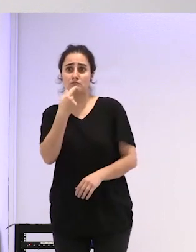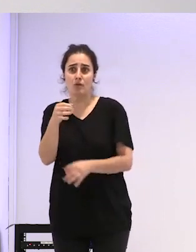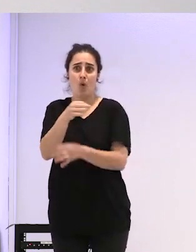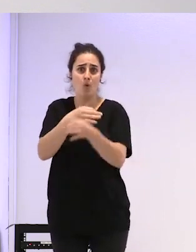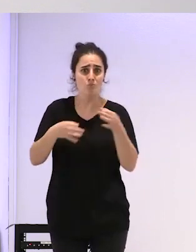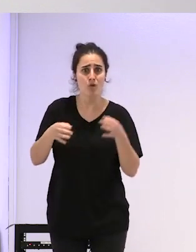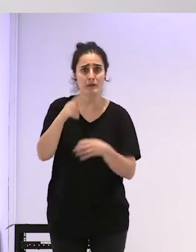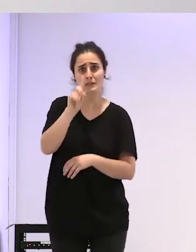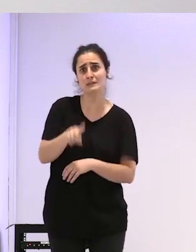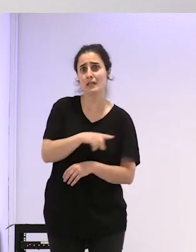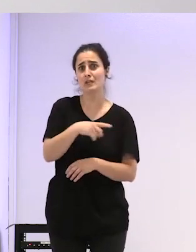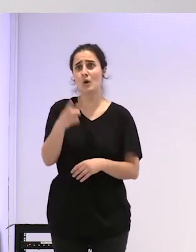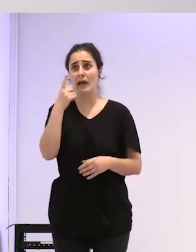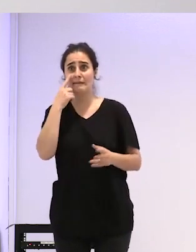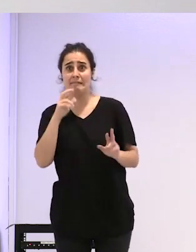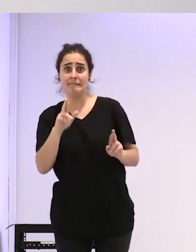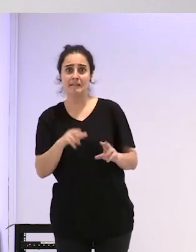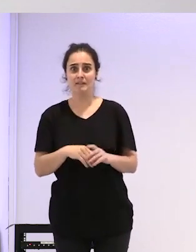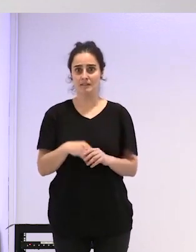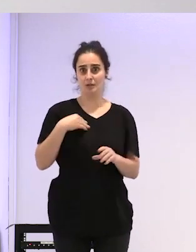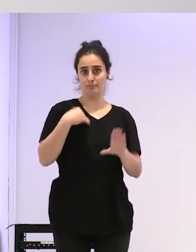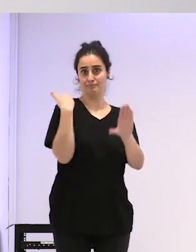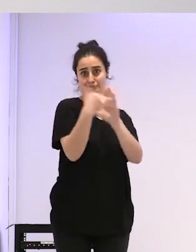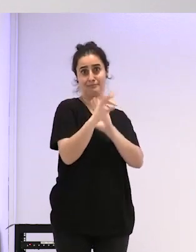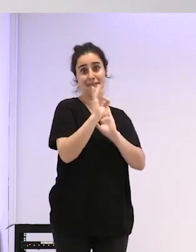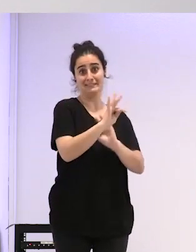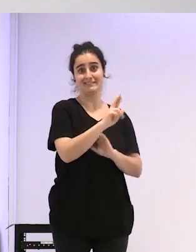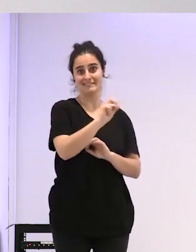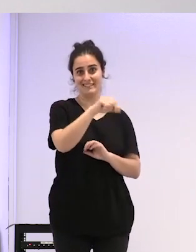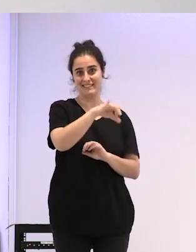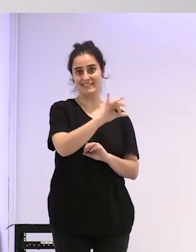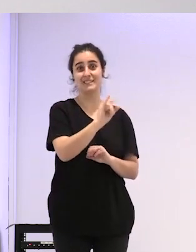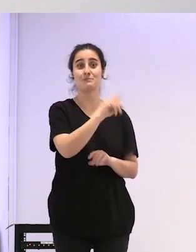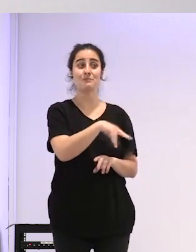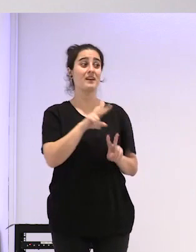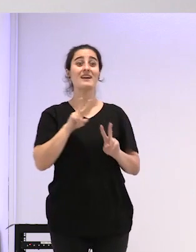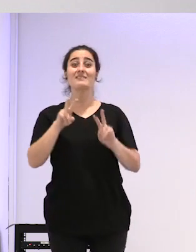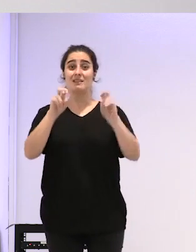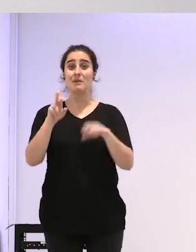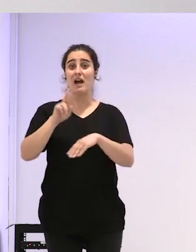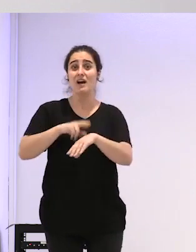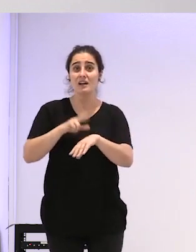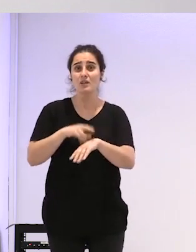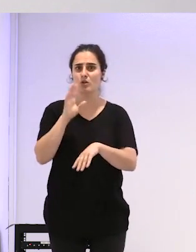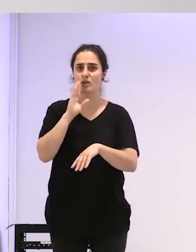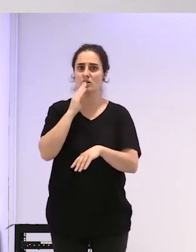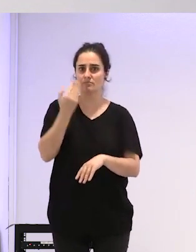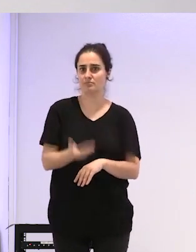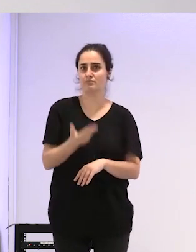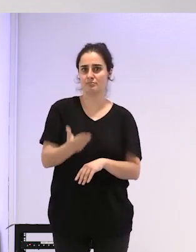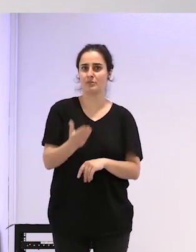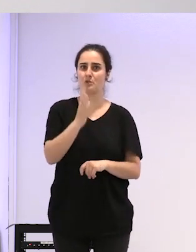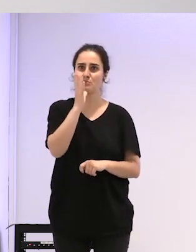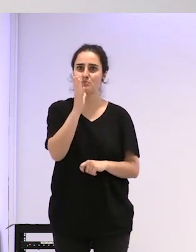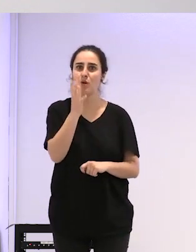y luego también que y lo de los ritmos es súper importante porque te meten en esta dicotomía ¿no? de